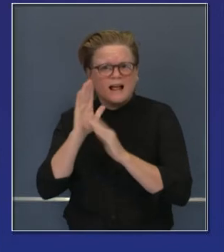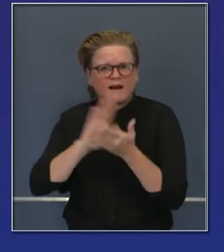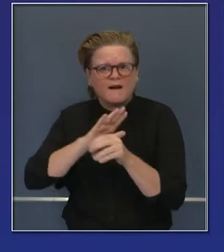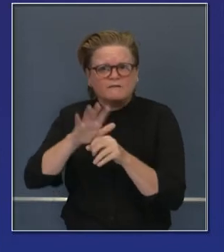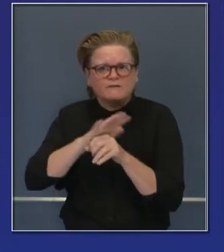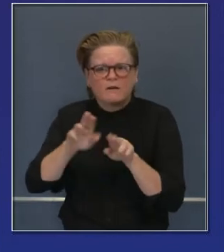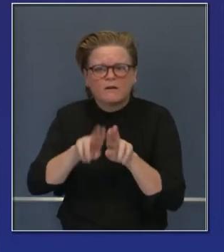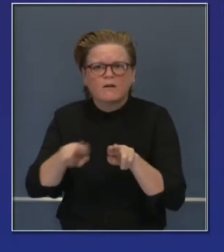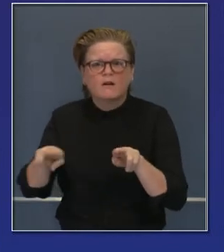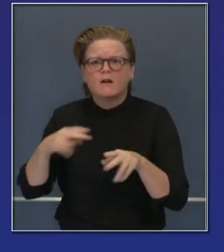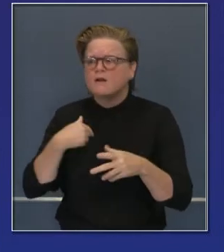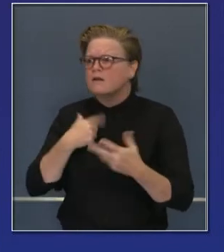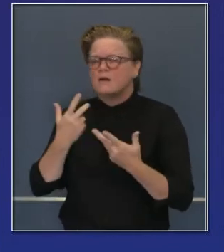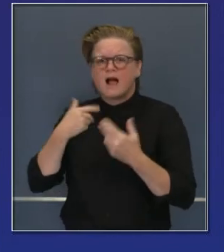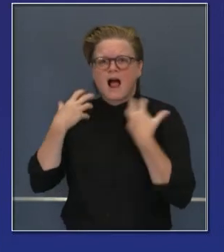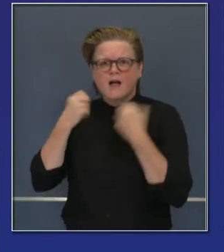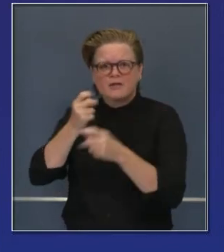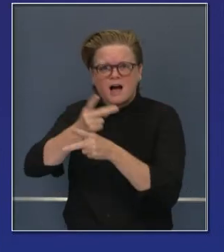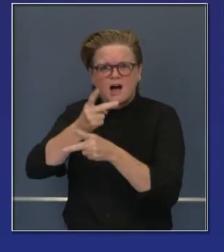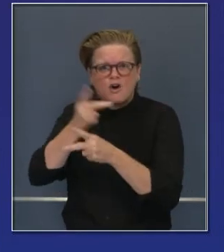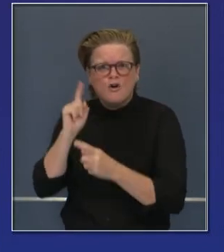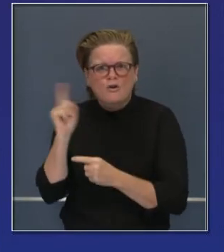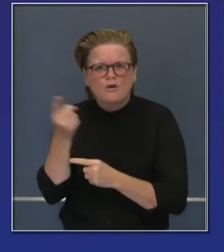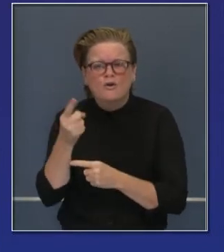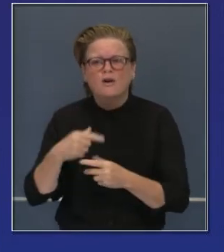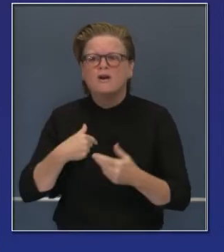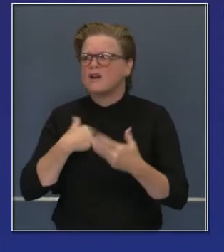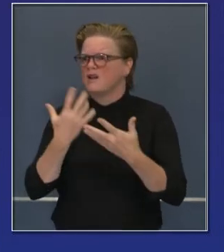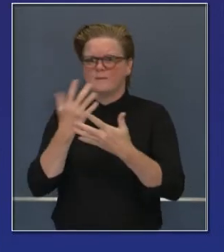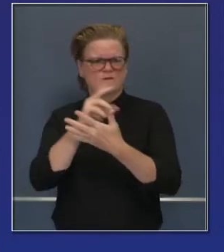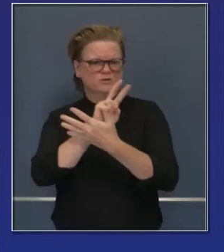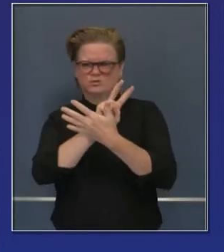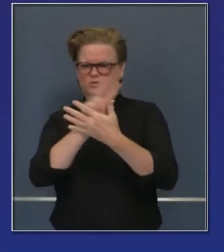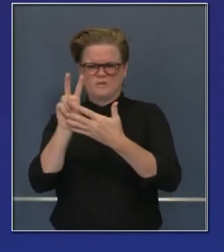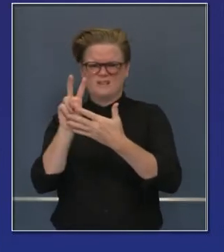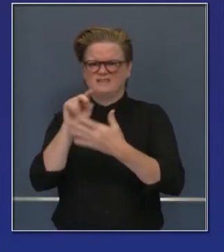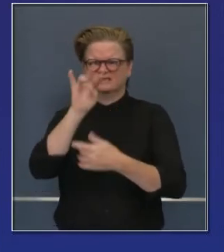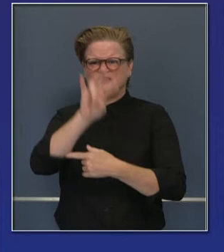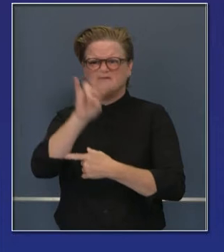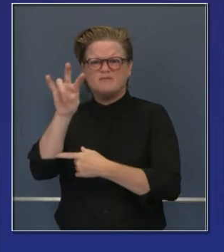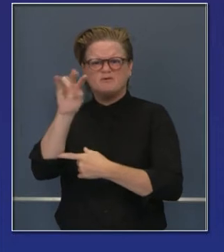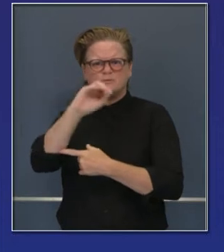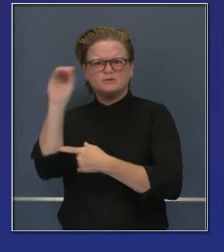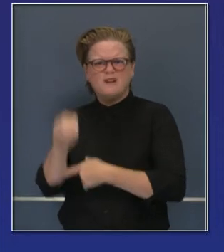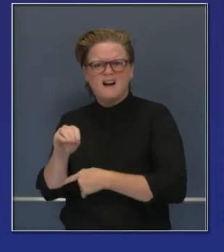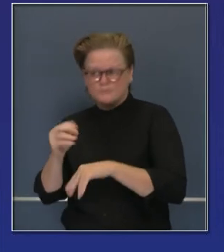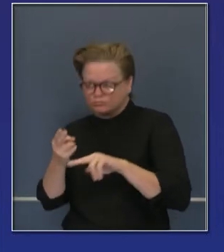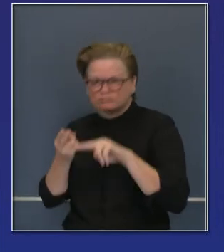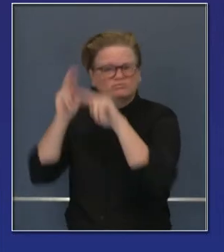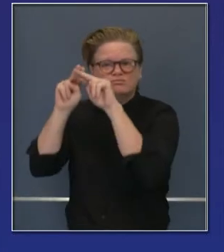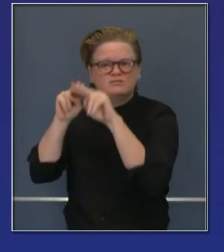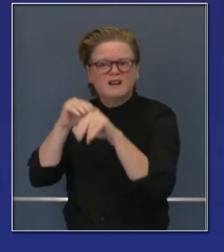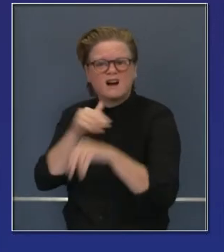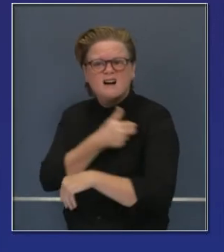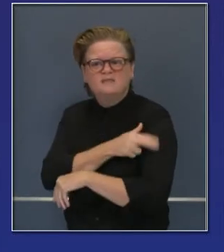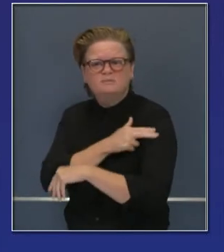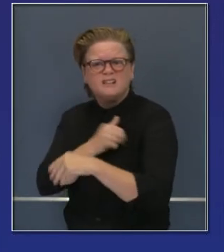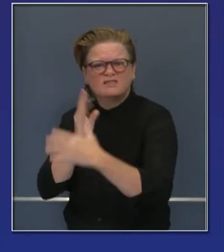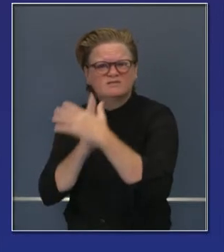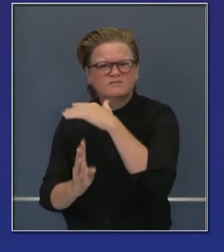de salubridad en la entrega de servicios médicos. Aquí pueden ver 77 por ciento en